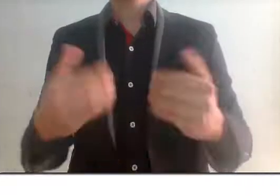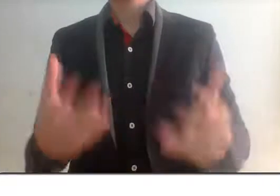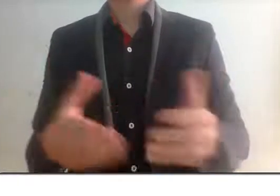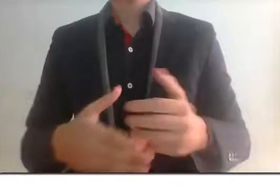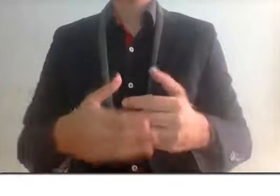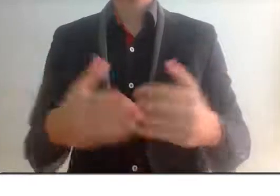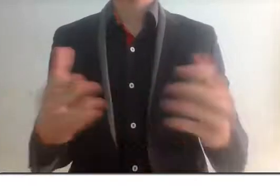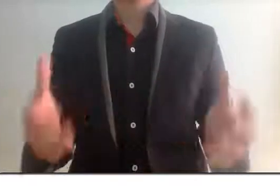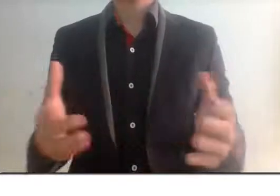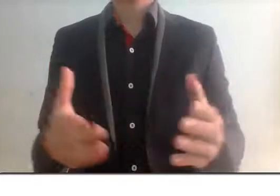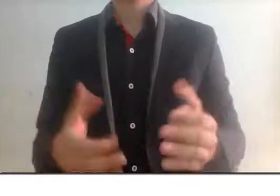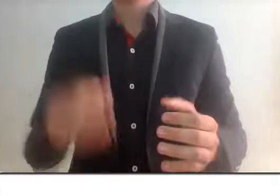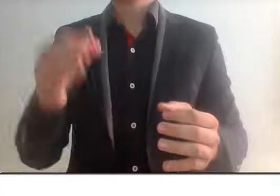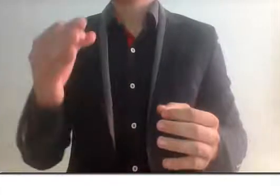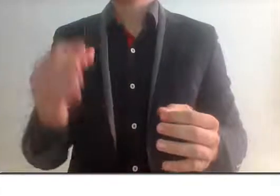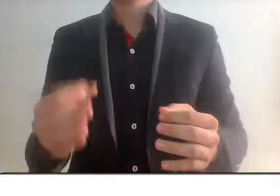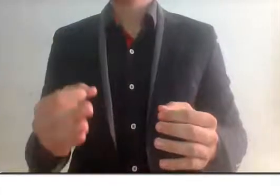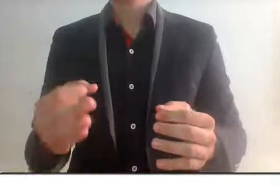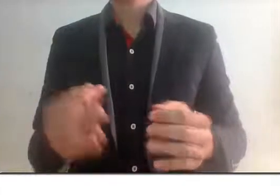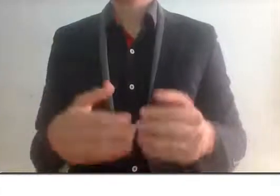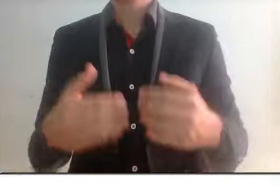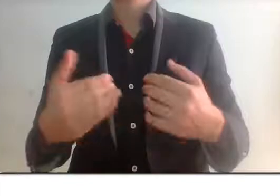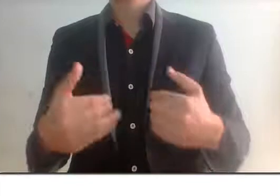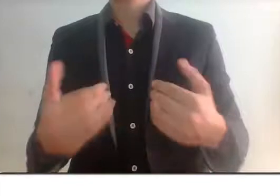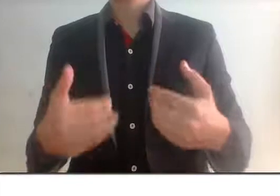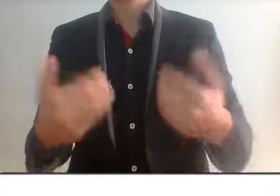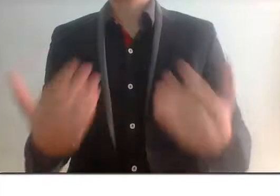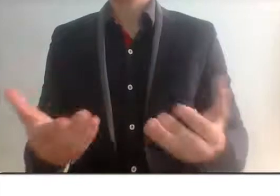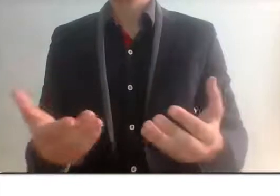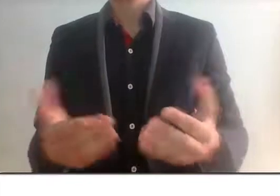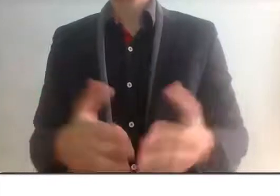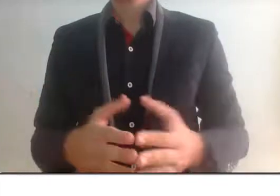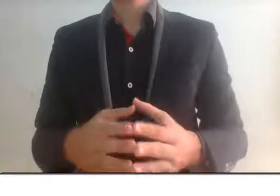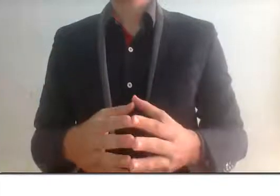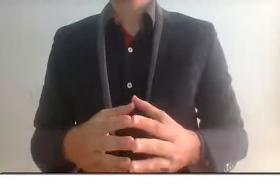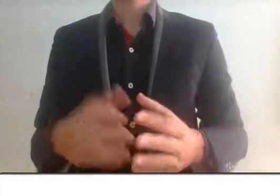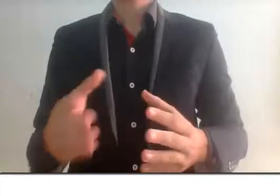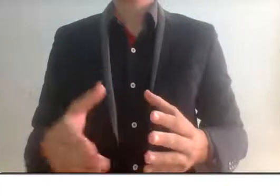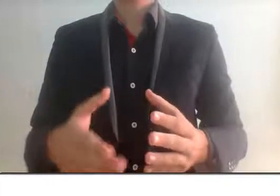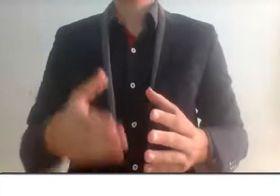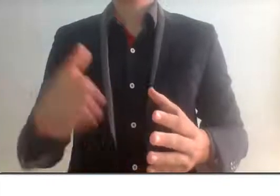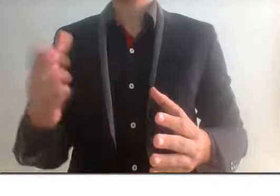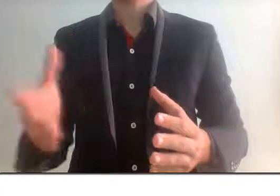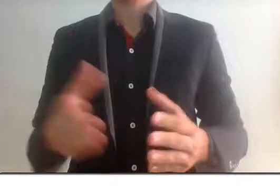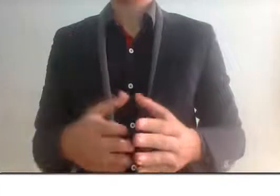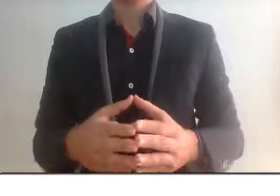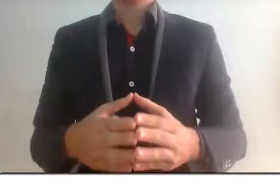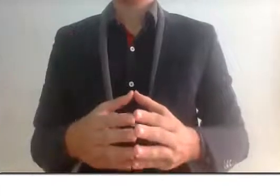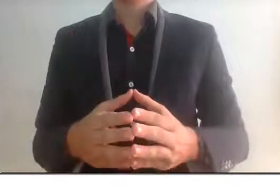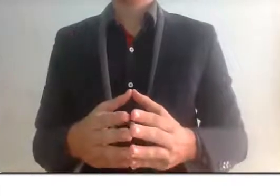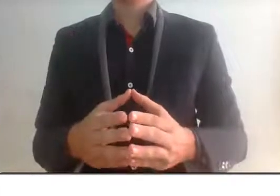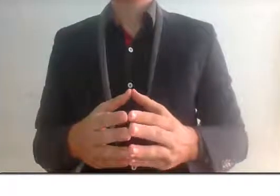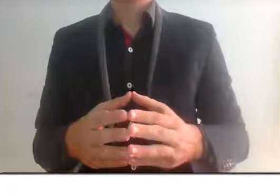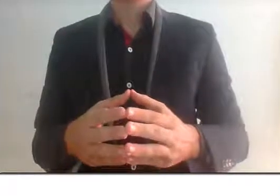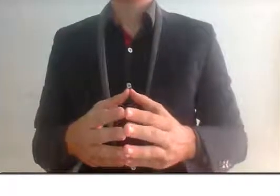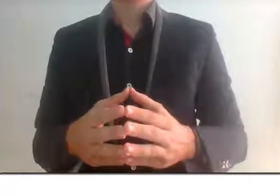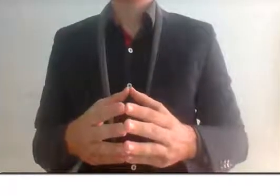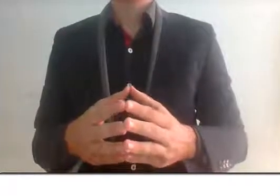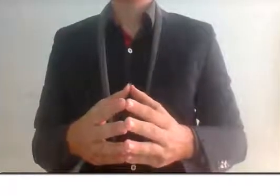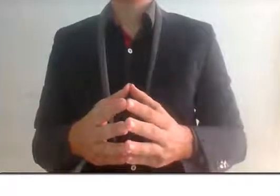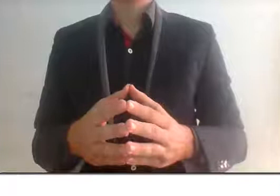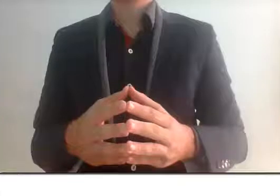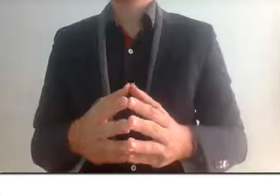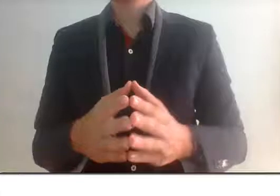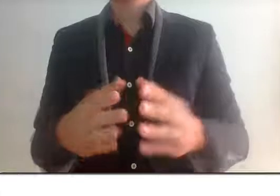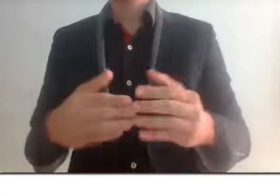entonces eso era una completa mentira, porque la gente mayor por más que quiera trabajar, en ocasiones una situación médica, en ocasiones